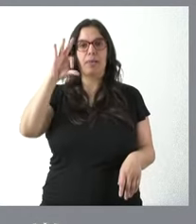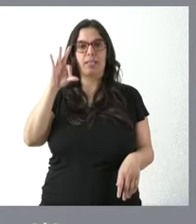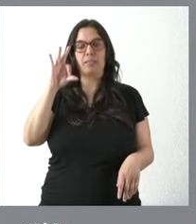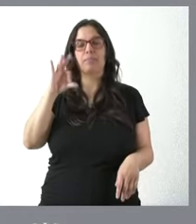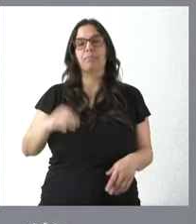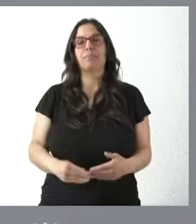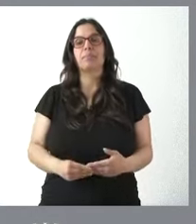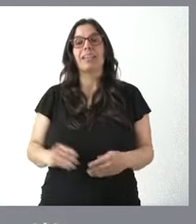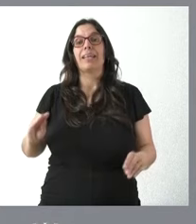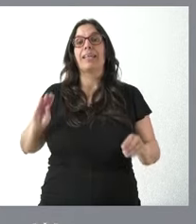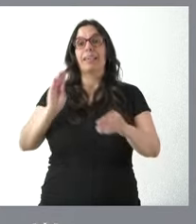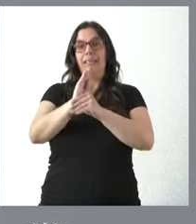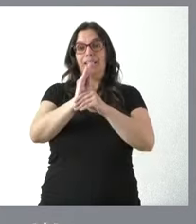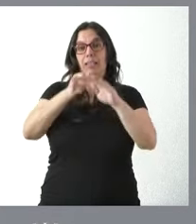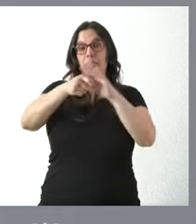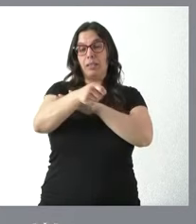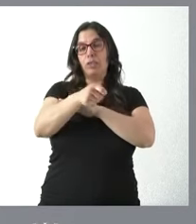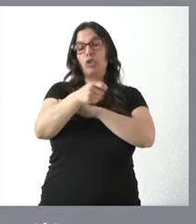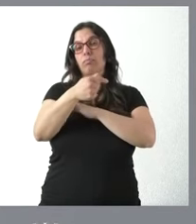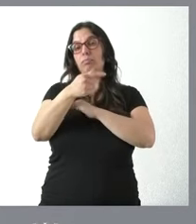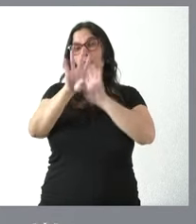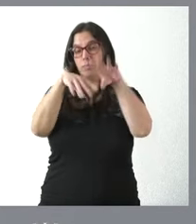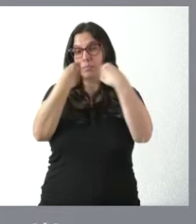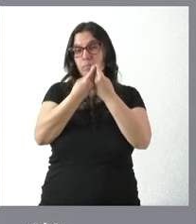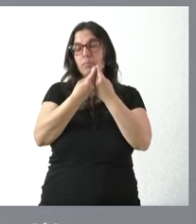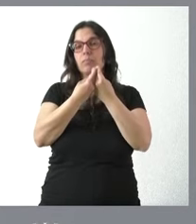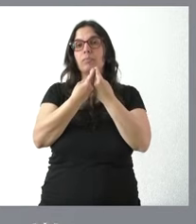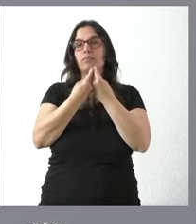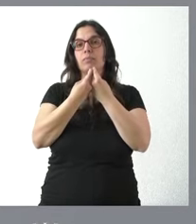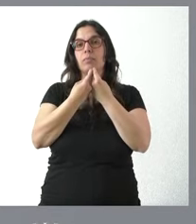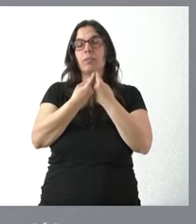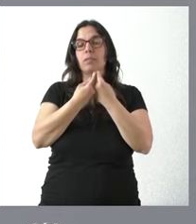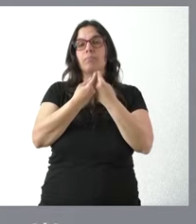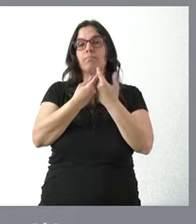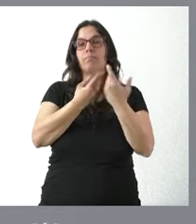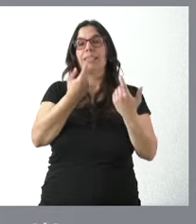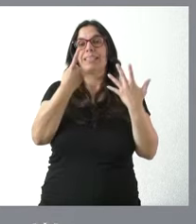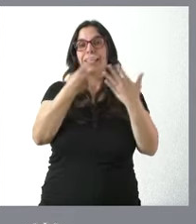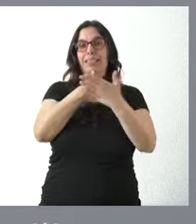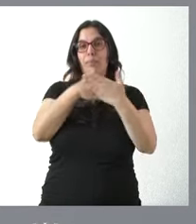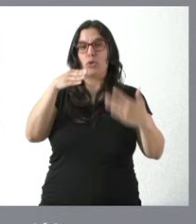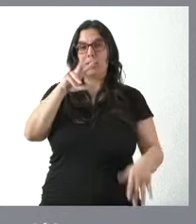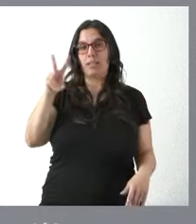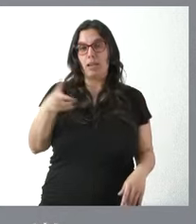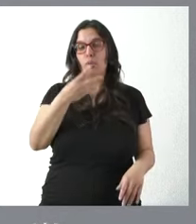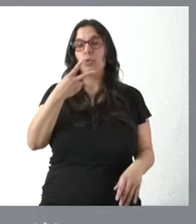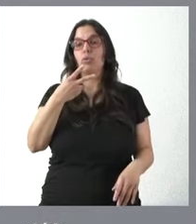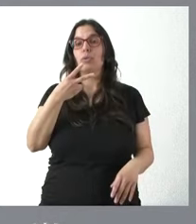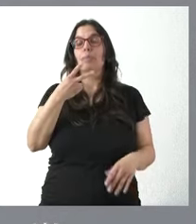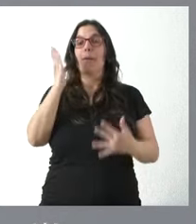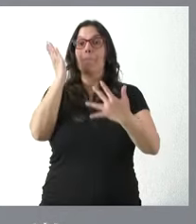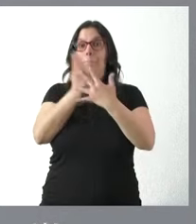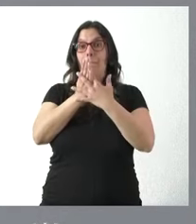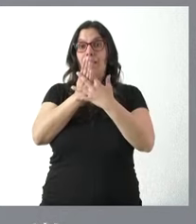La inversión que estamos hablando es de un total de 6 millones de euros, de los cuales la mitad